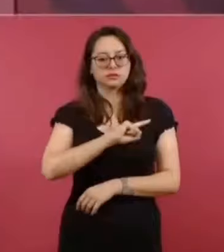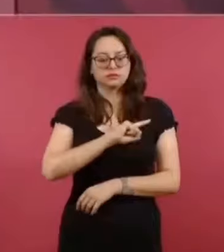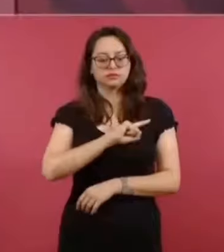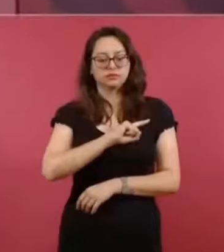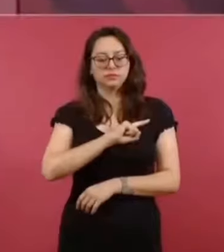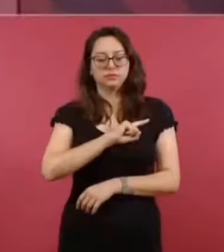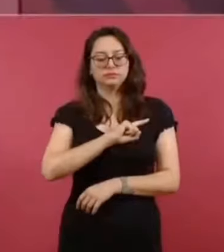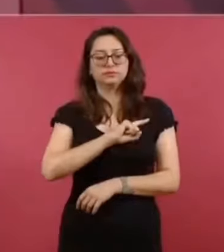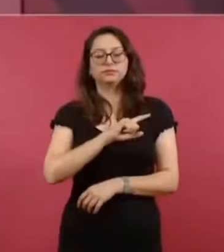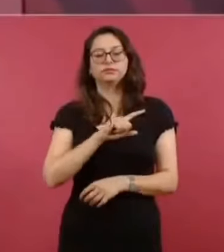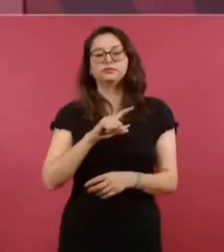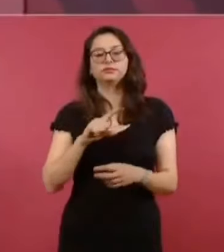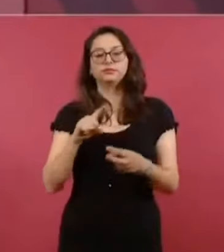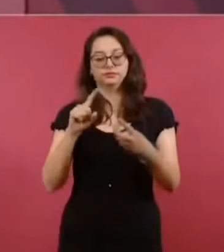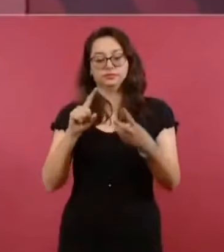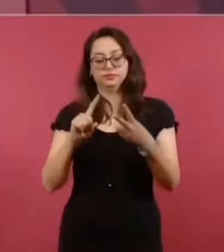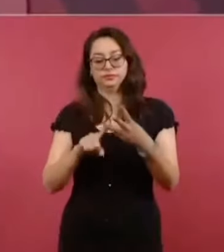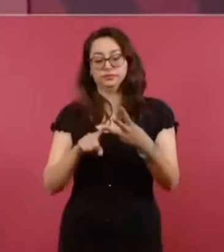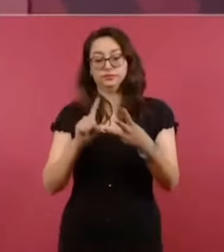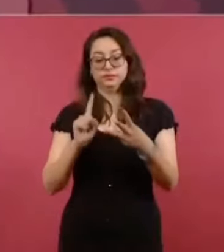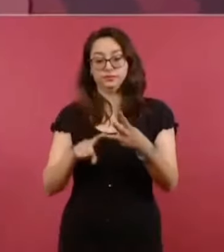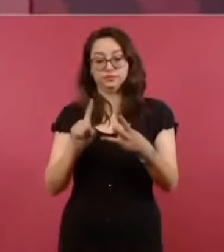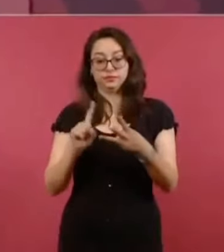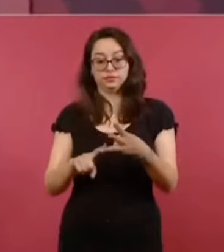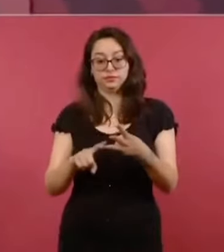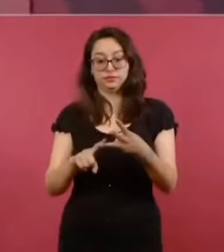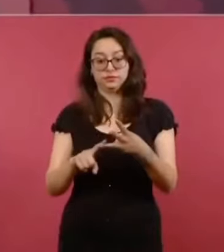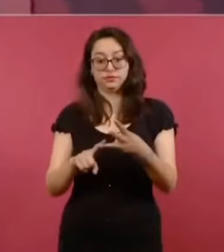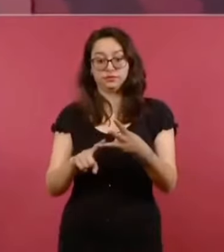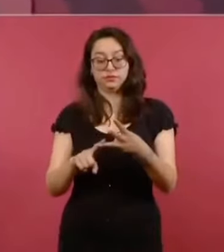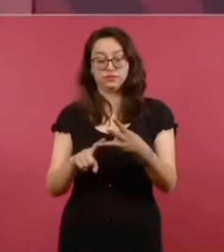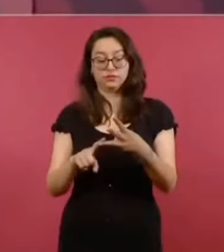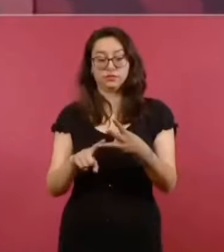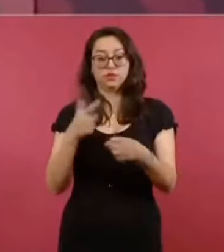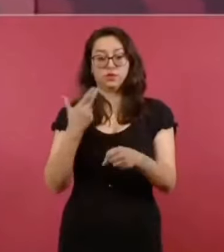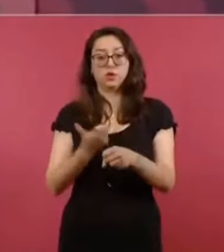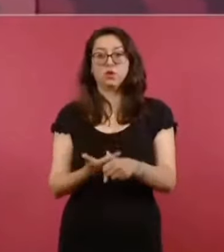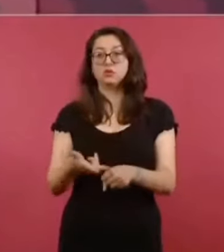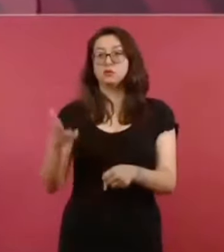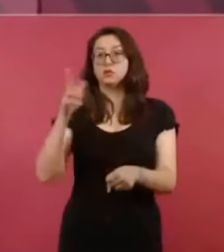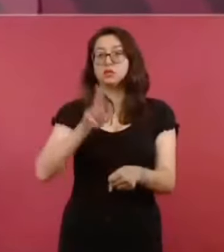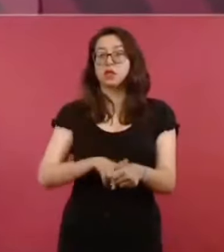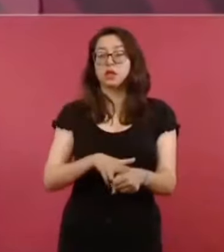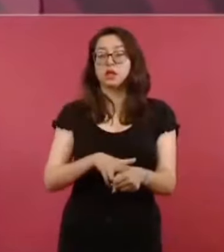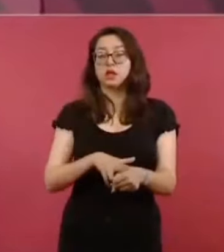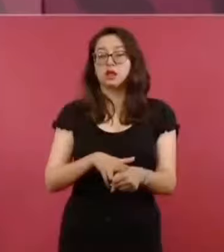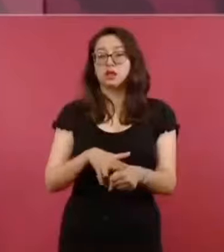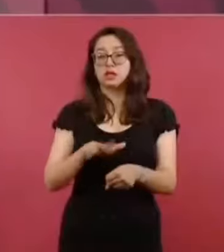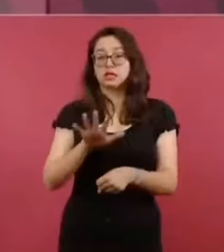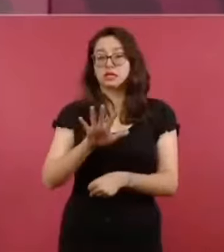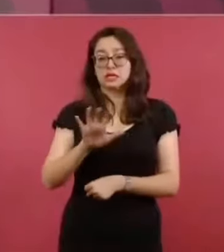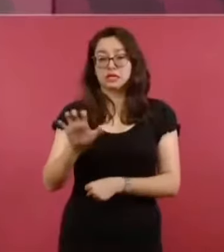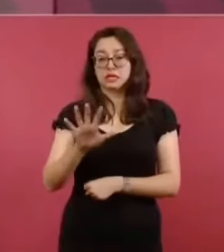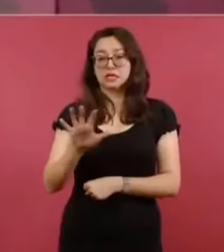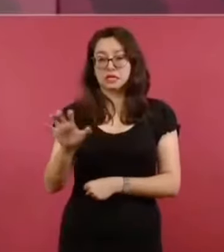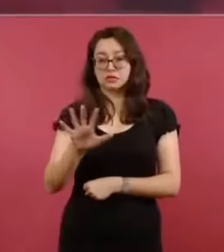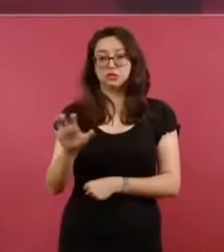y especialistas en cerca de 500